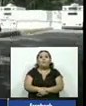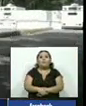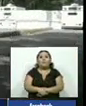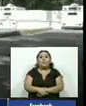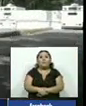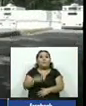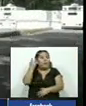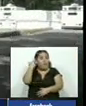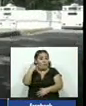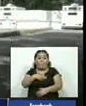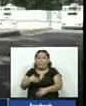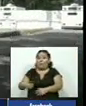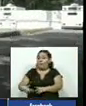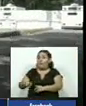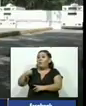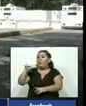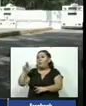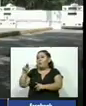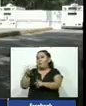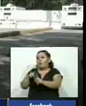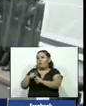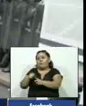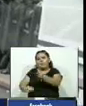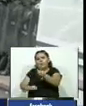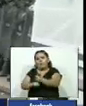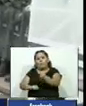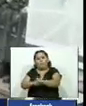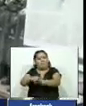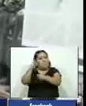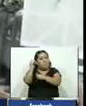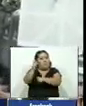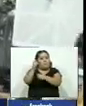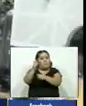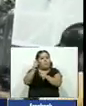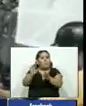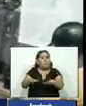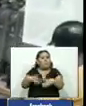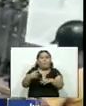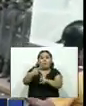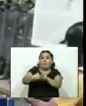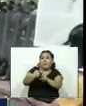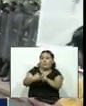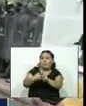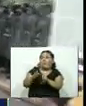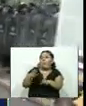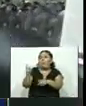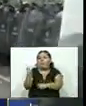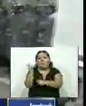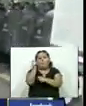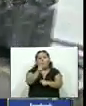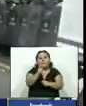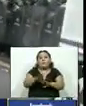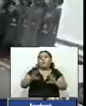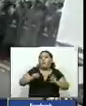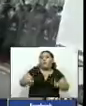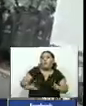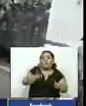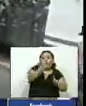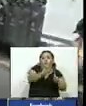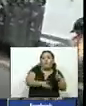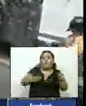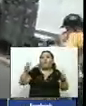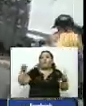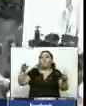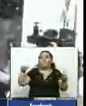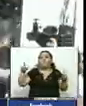Guaidó está movilizando el apoyo a las protestas nacionales previstas para el sábado contra el gobierno del presidente Nicolás Maduro